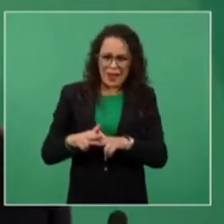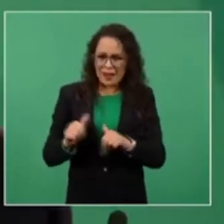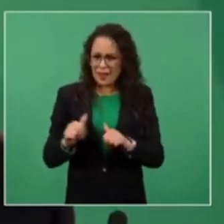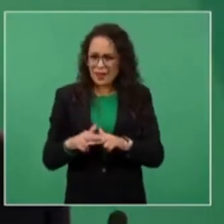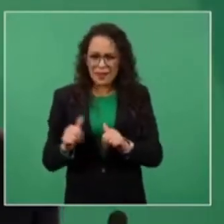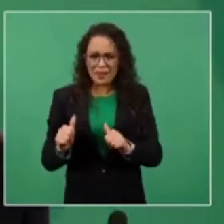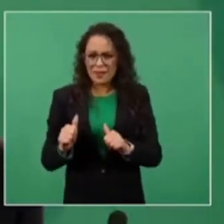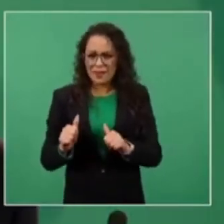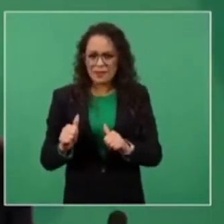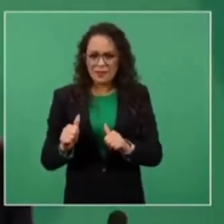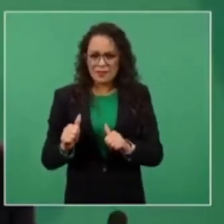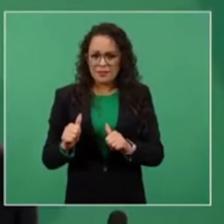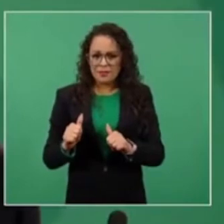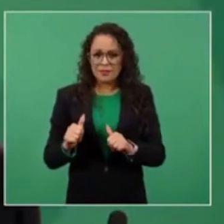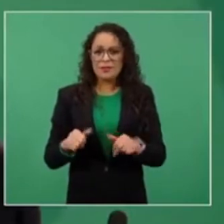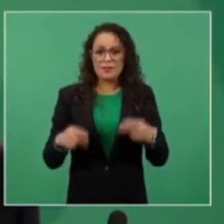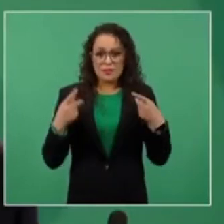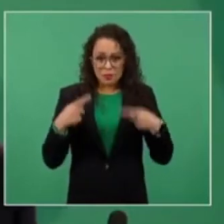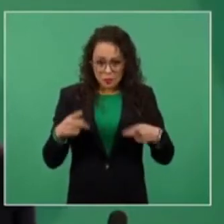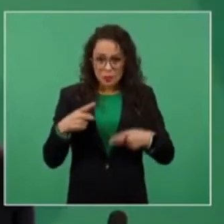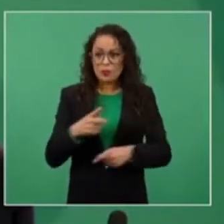el que la gente participe